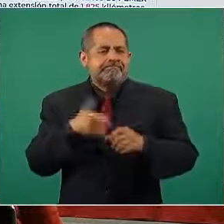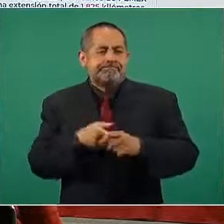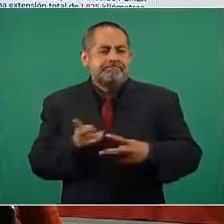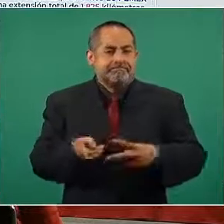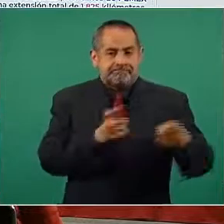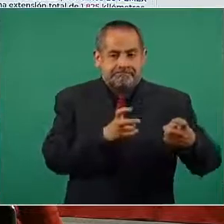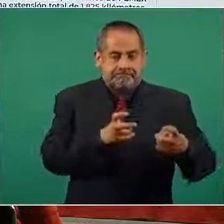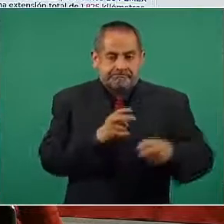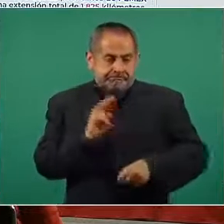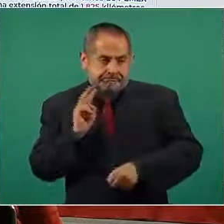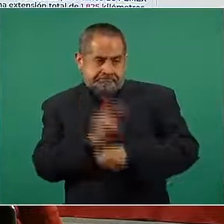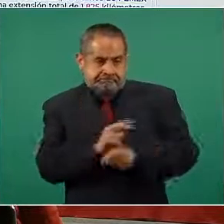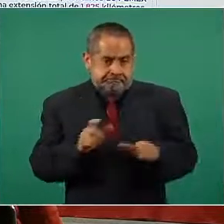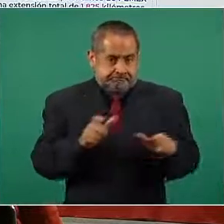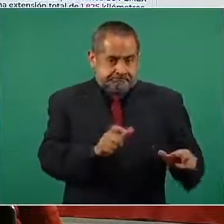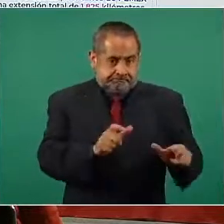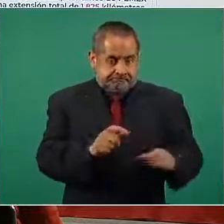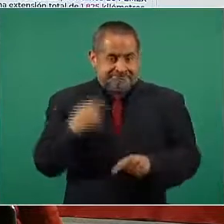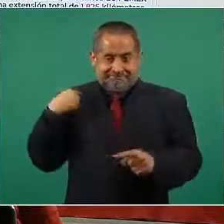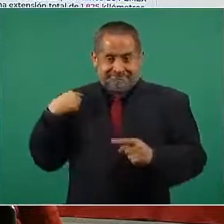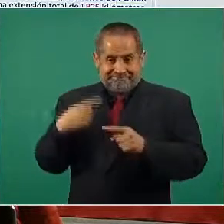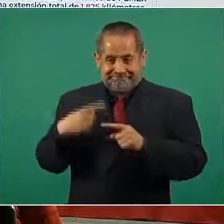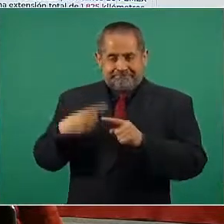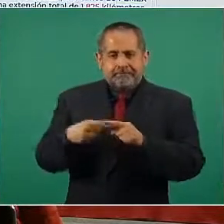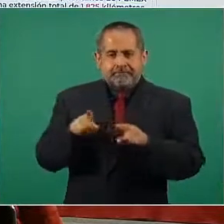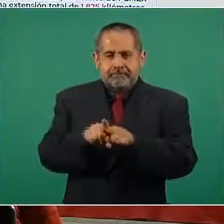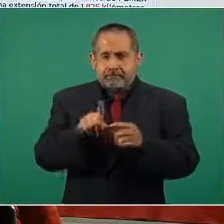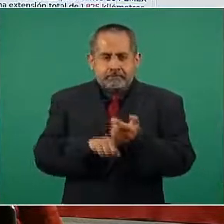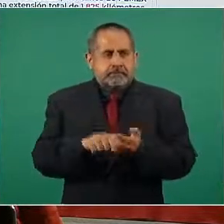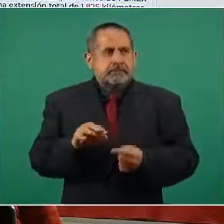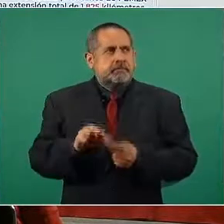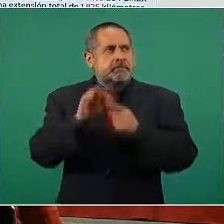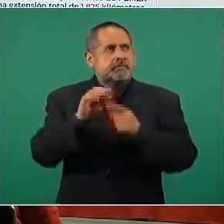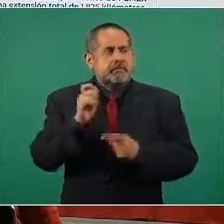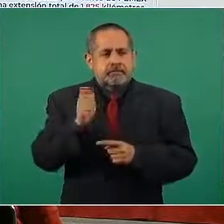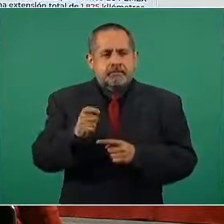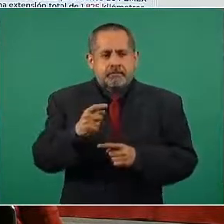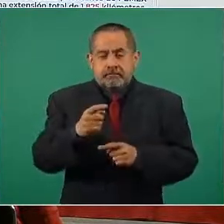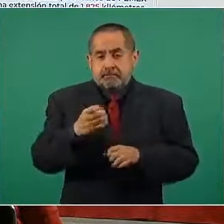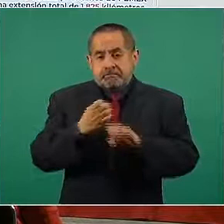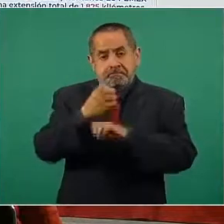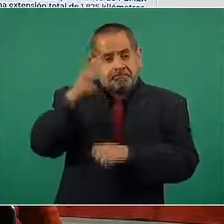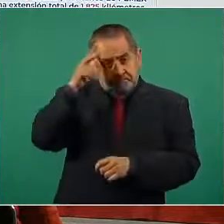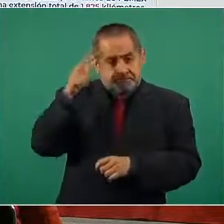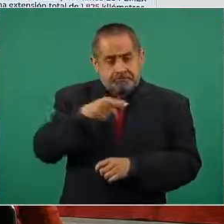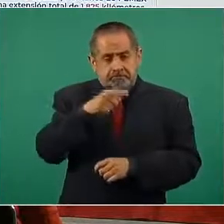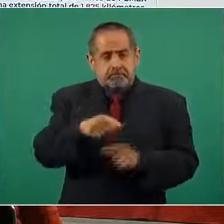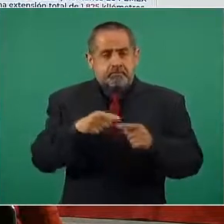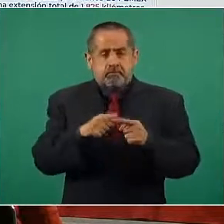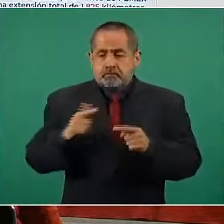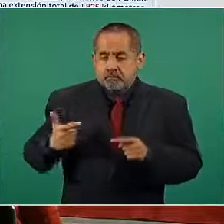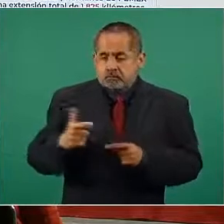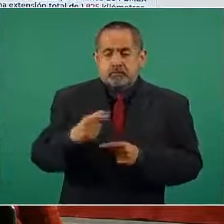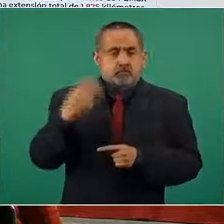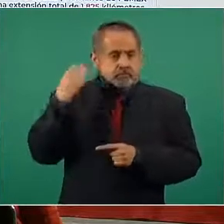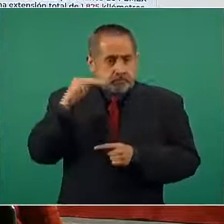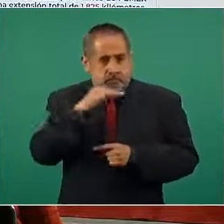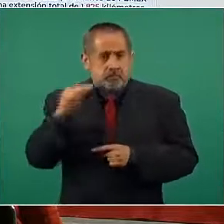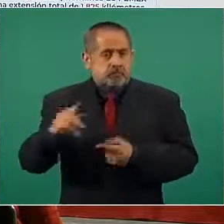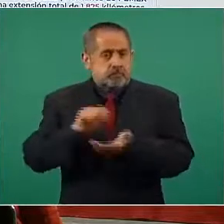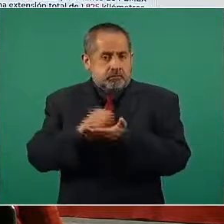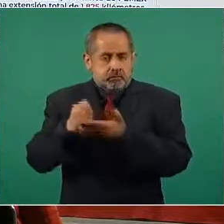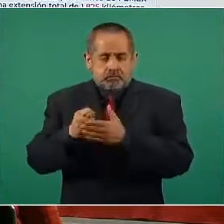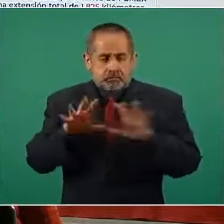periodo, destacó el mes del Estado de Hidalgo, entre Guanajuato, Michoacuán y Tamaulipas,